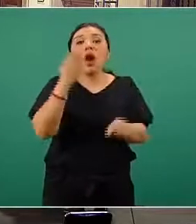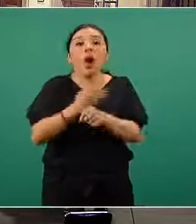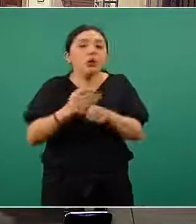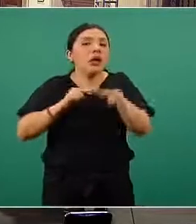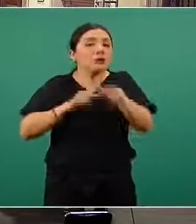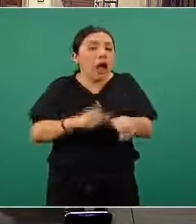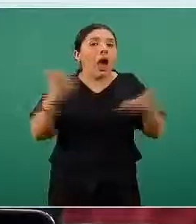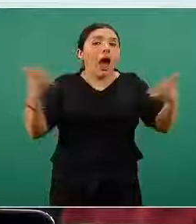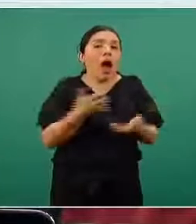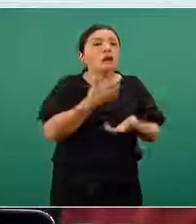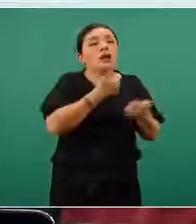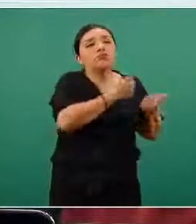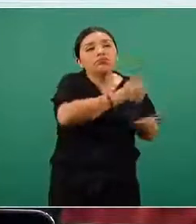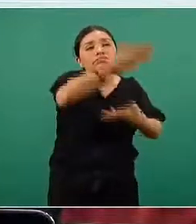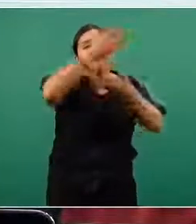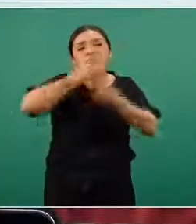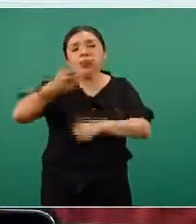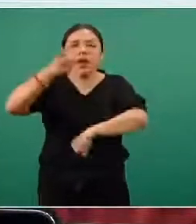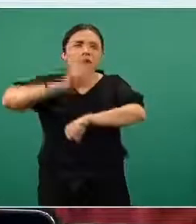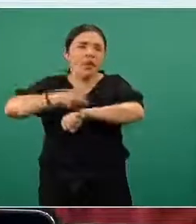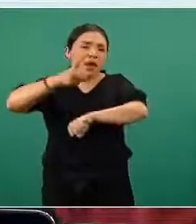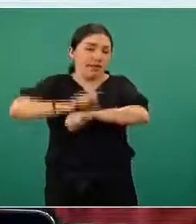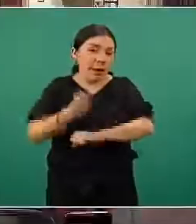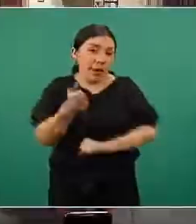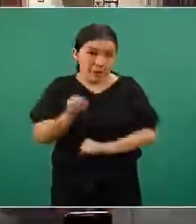continuamente están fluyendo todos los días. Esto es todo.